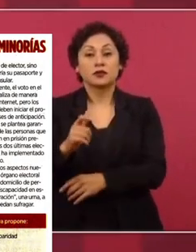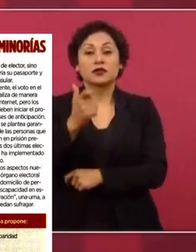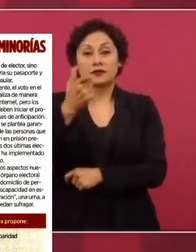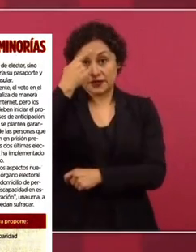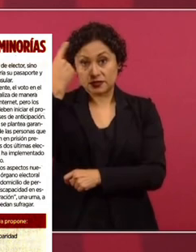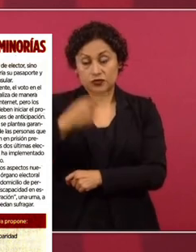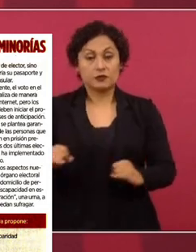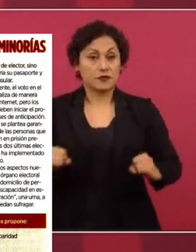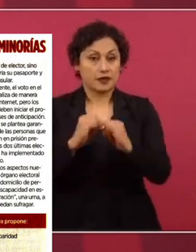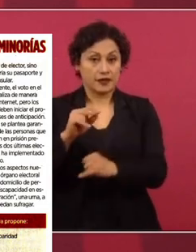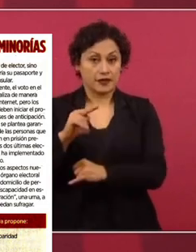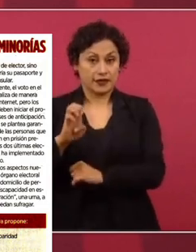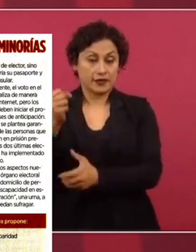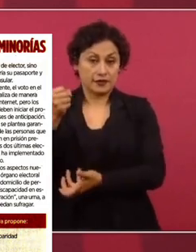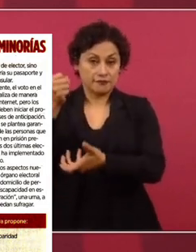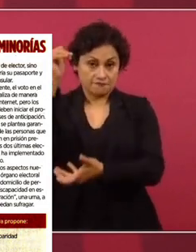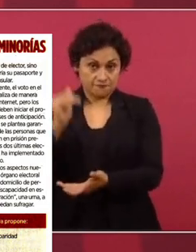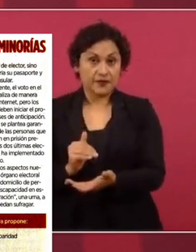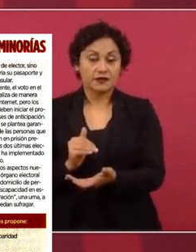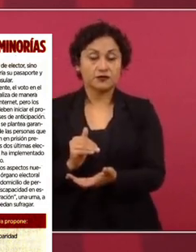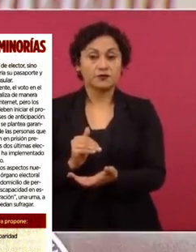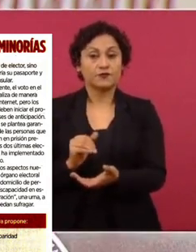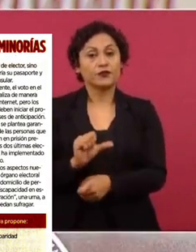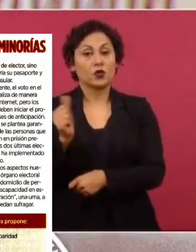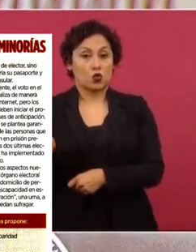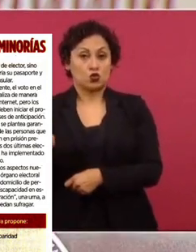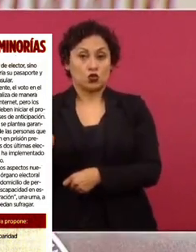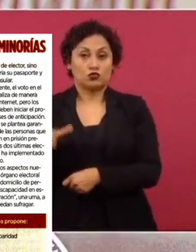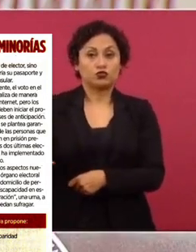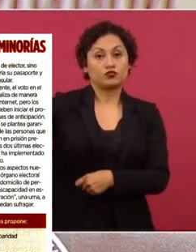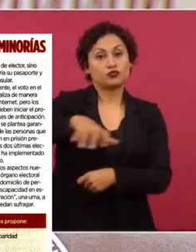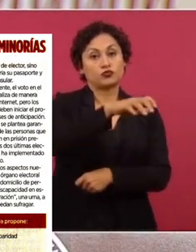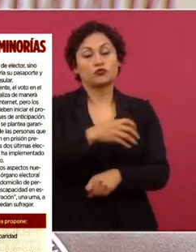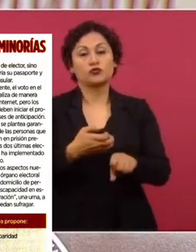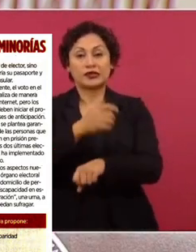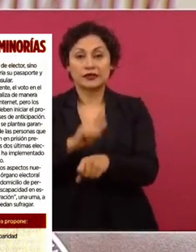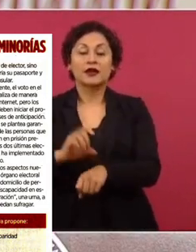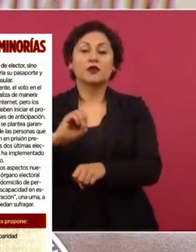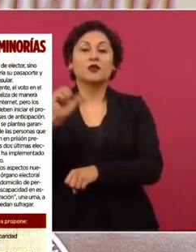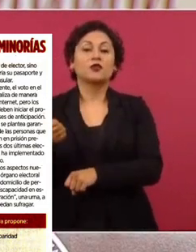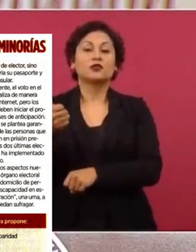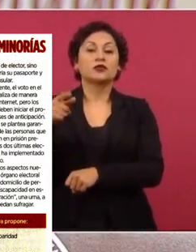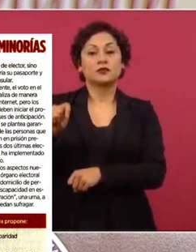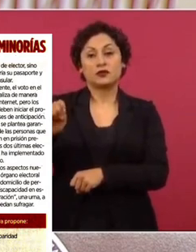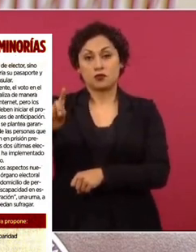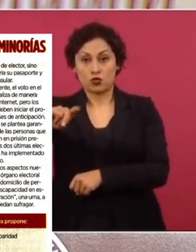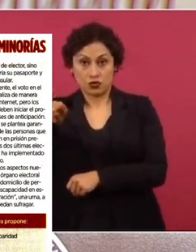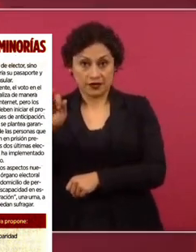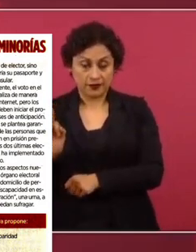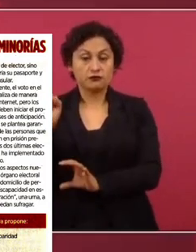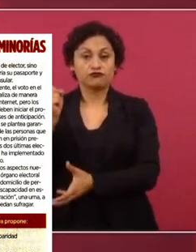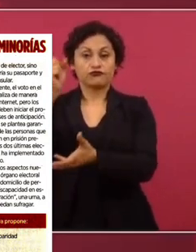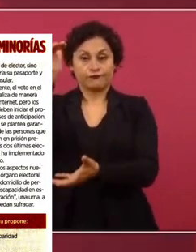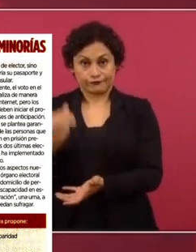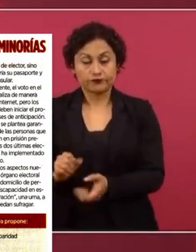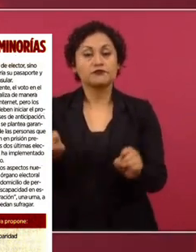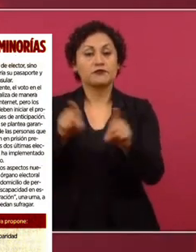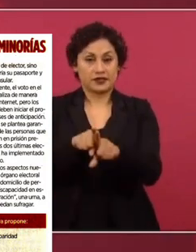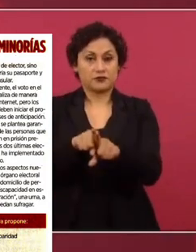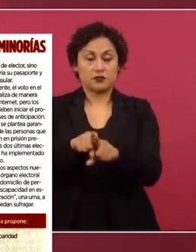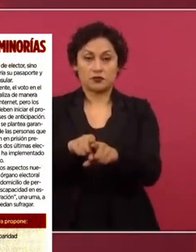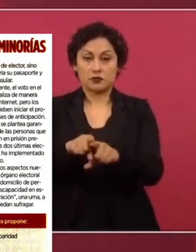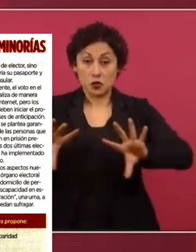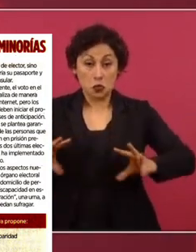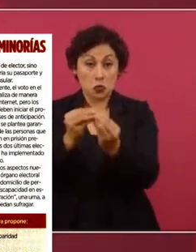del Instituto Nacional Electoral, que se complementa con el gasto de los organismos locales o del Tribunal Electoral del Poder Judicial de la Federación. Y habrá finalmente un